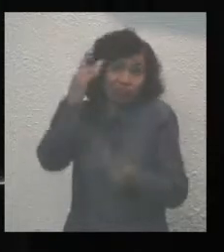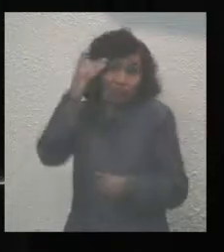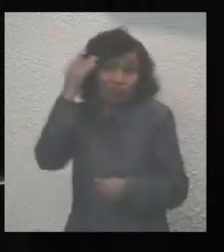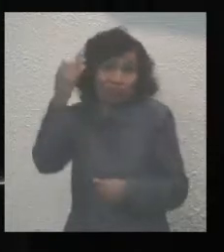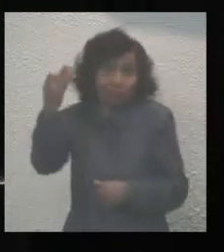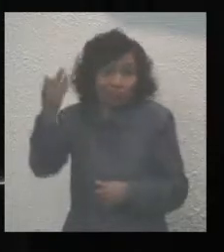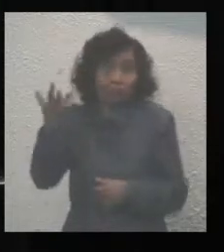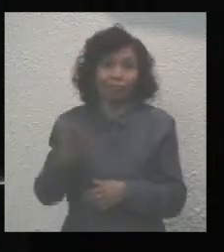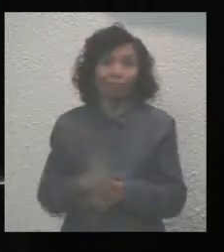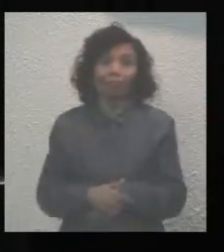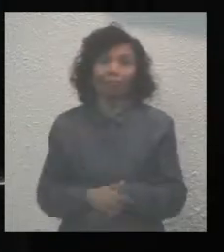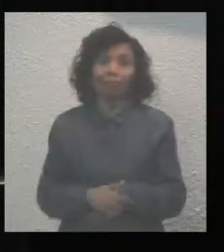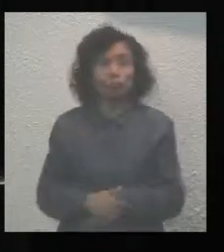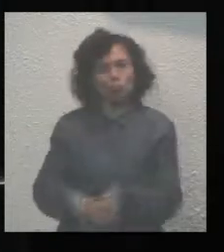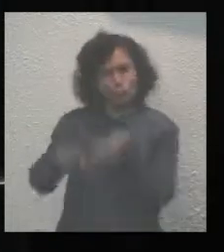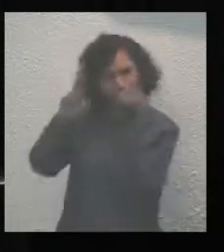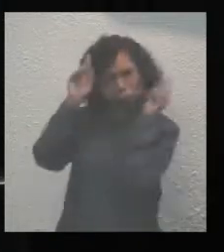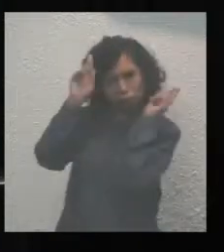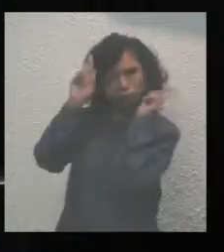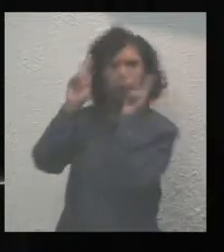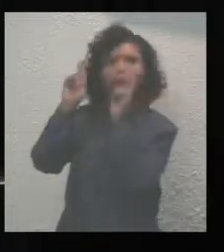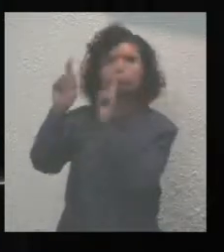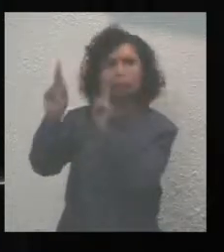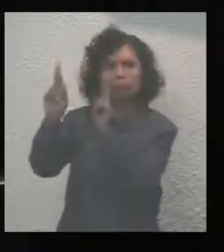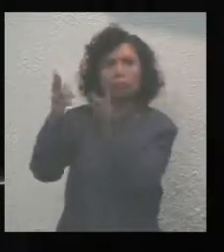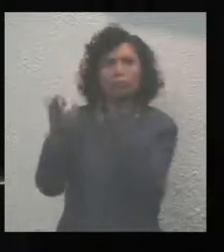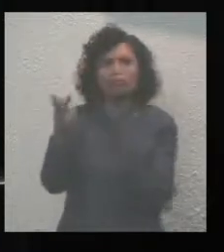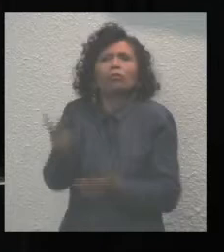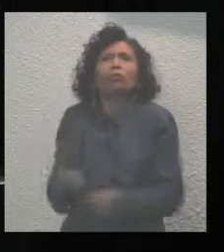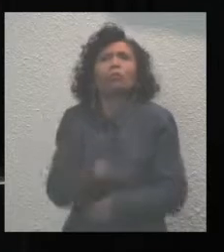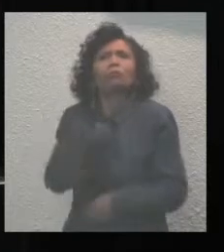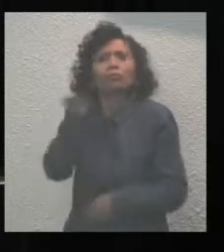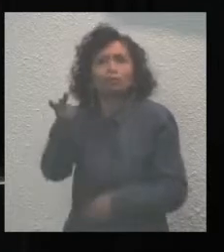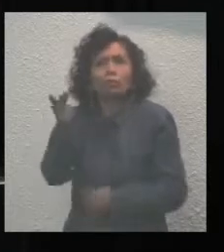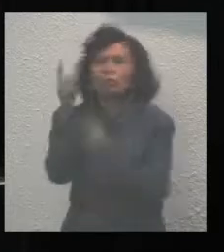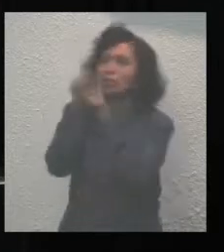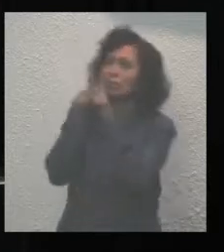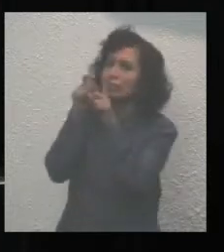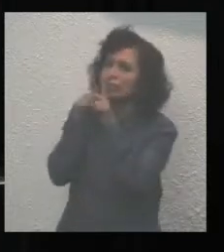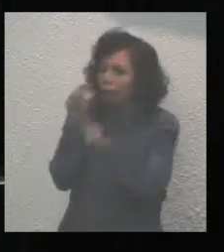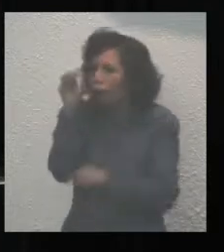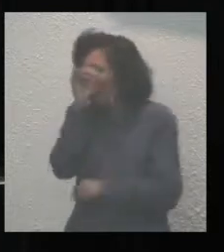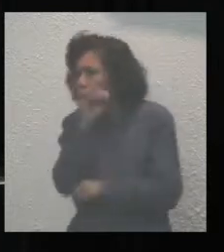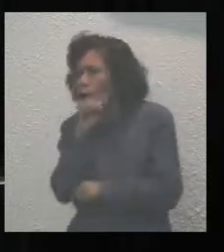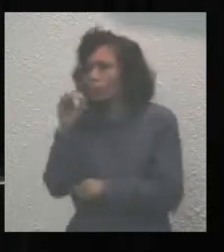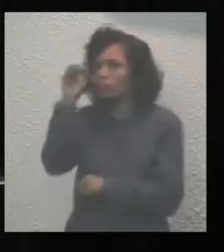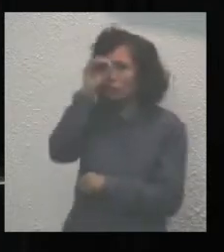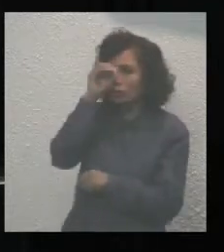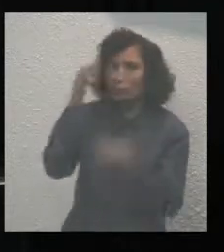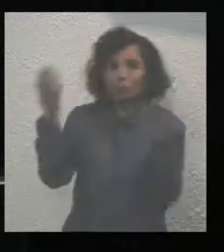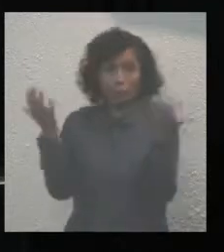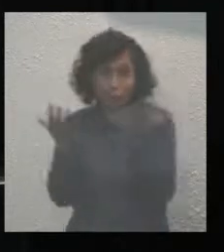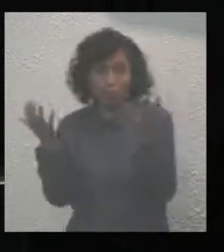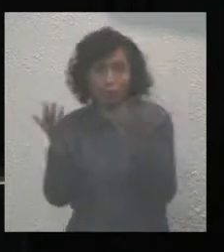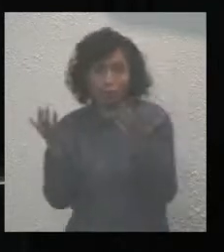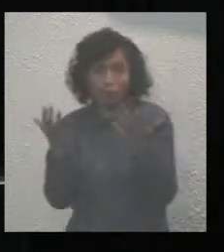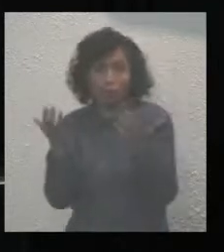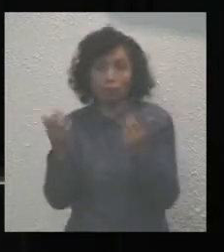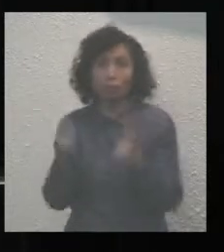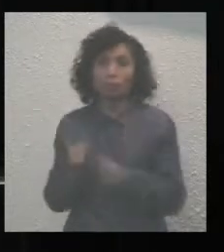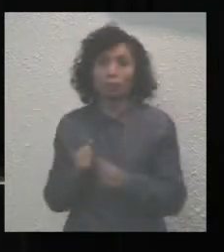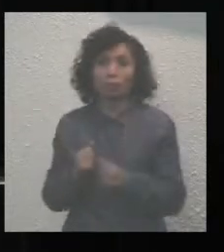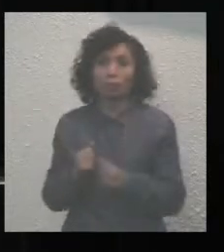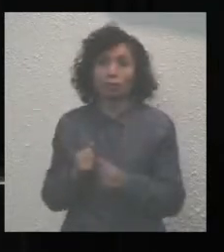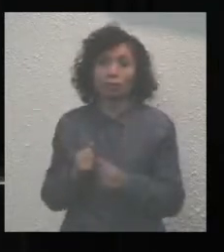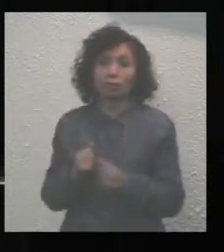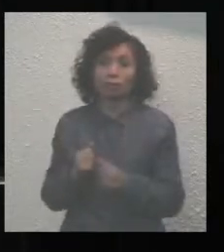Los reconocimientos, cuestionamientos, críticas y observaciones que se realicen a través de esta representación